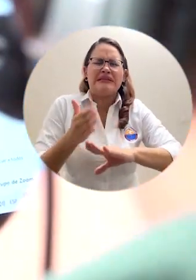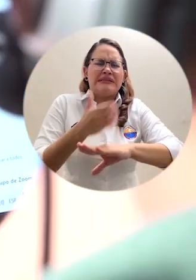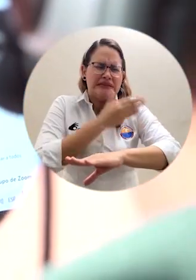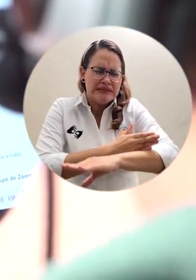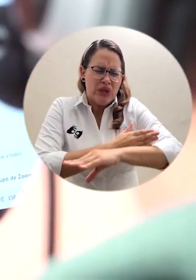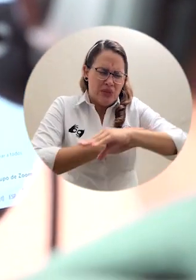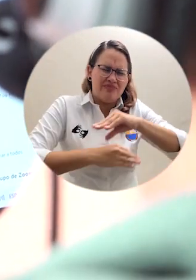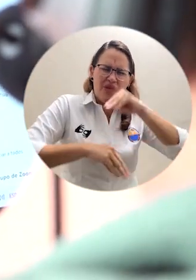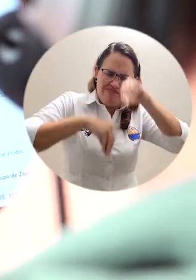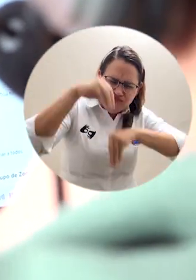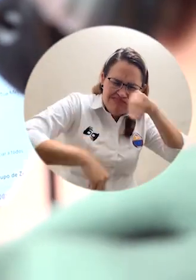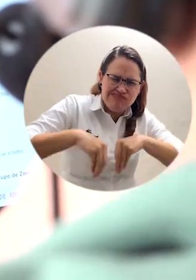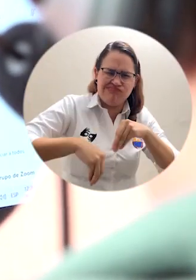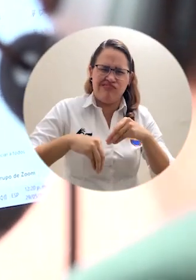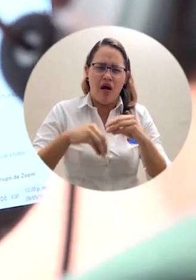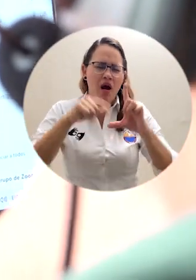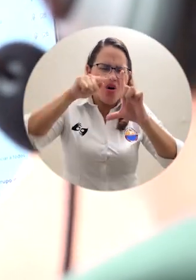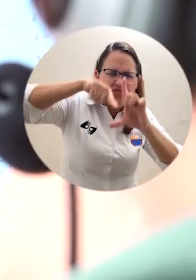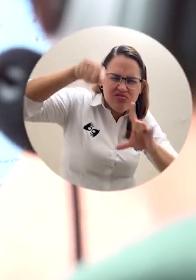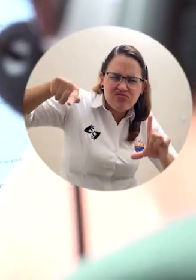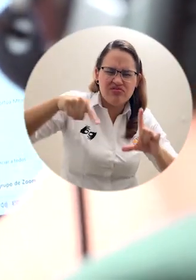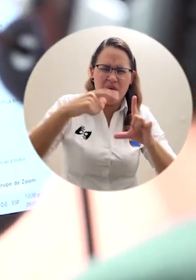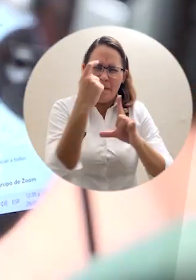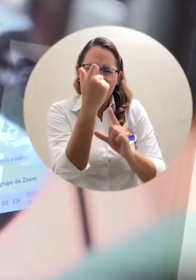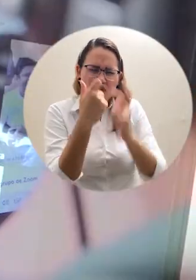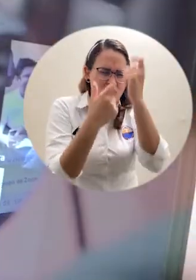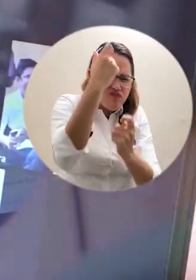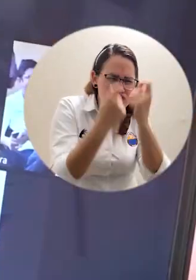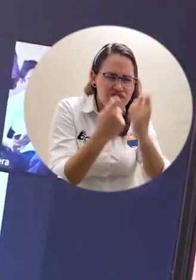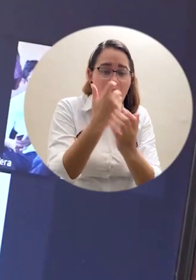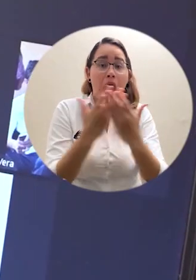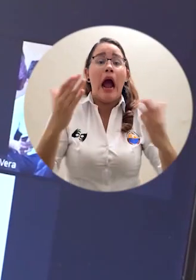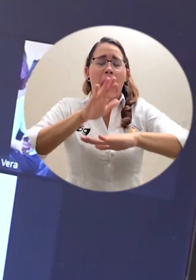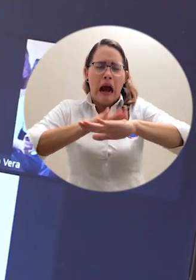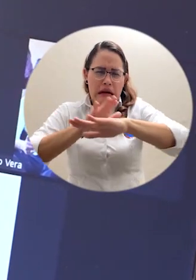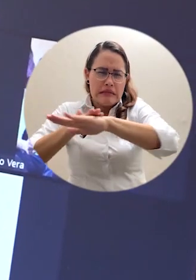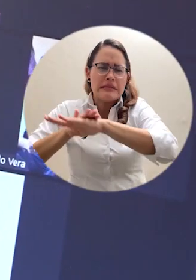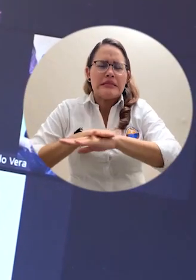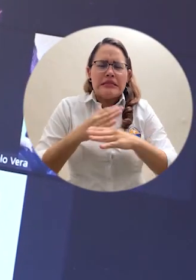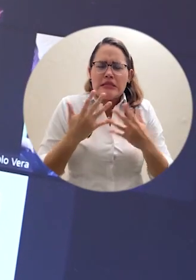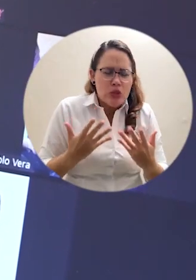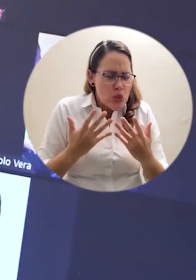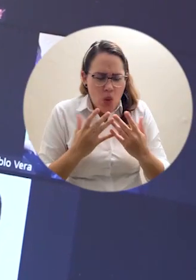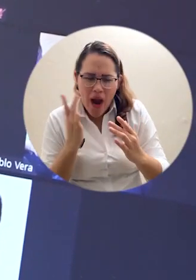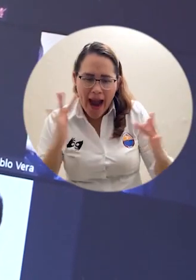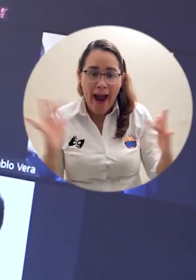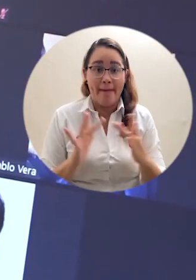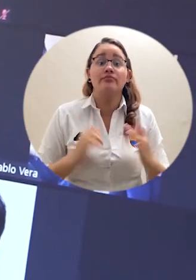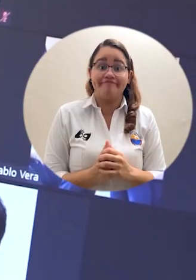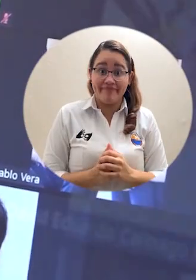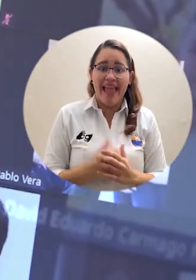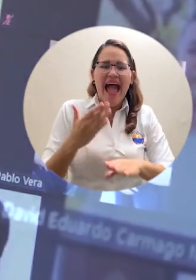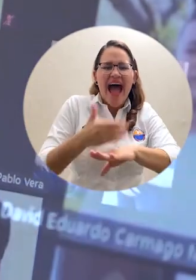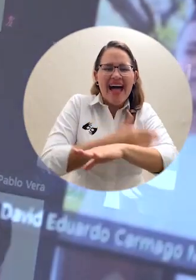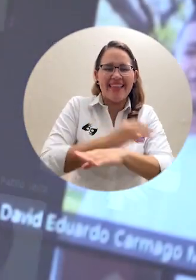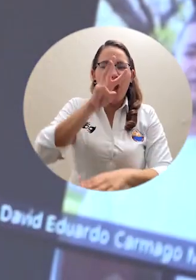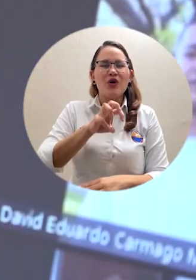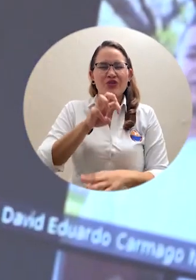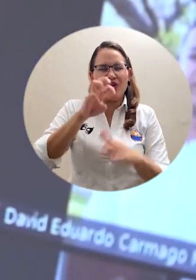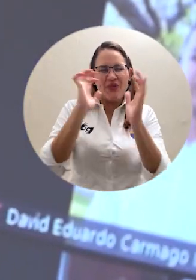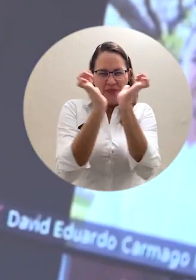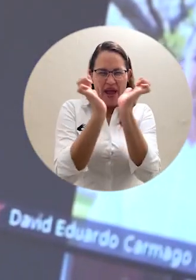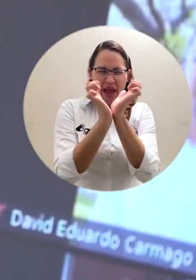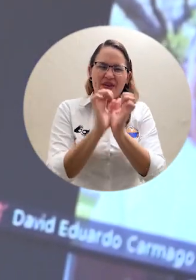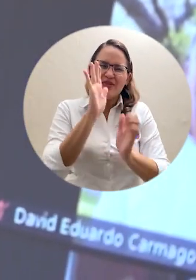universitario en la anterior sesión de Consejo Superior, realizada el pasado 8 de mayo, y socializado con la comunidad universitaria, el